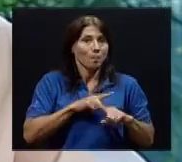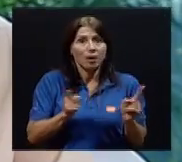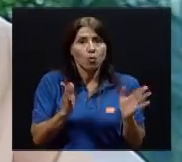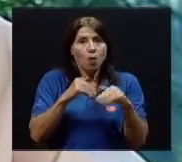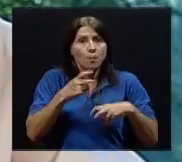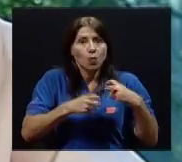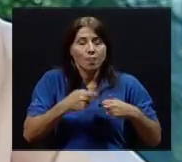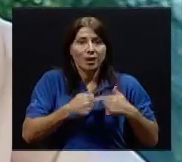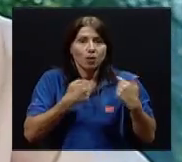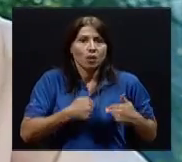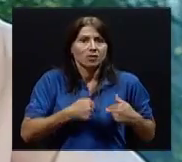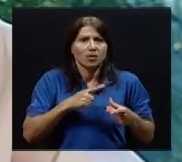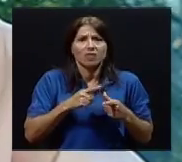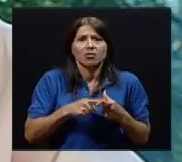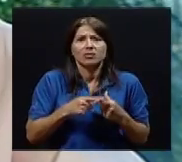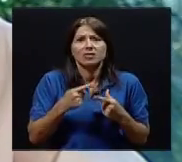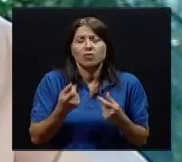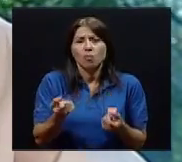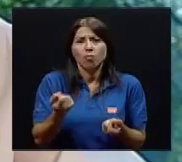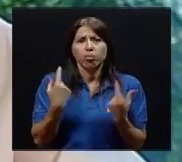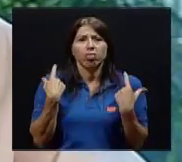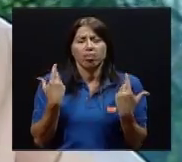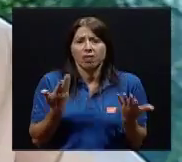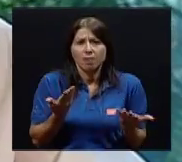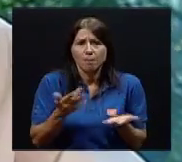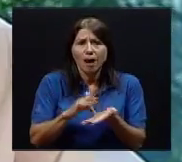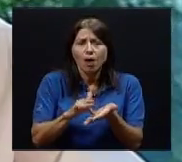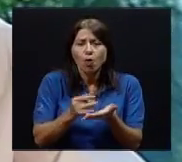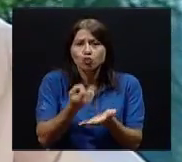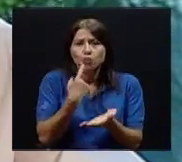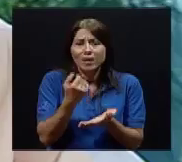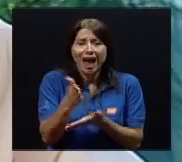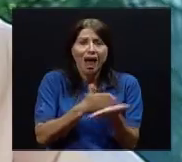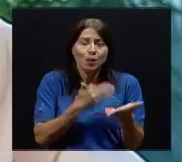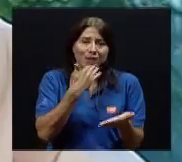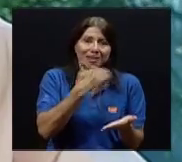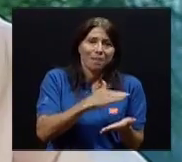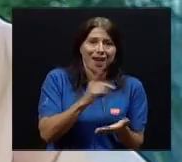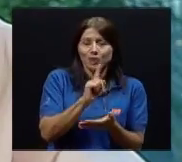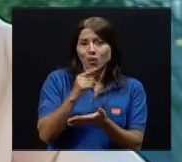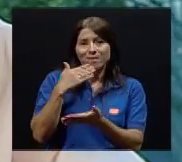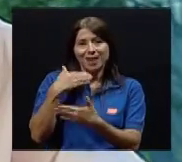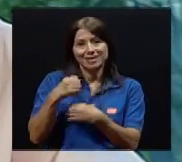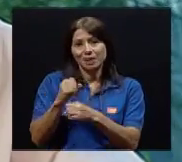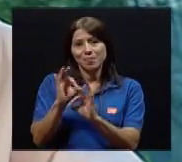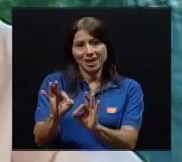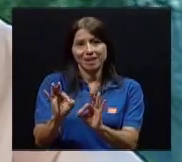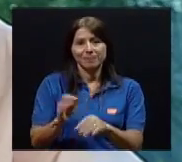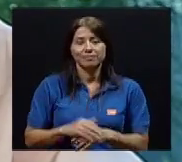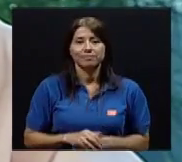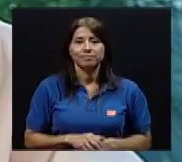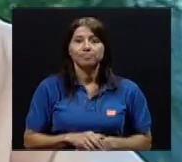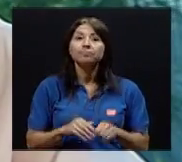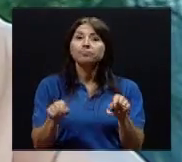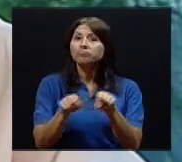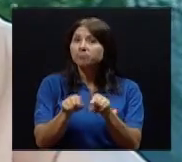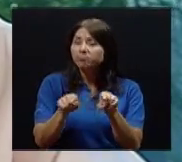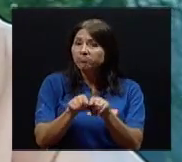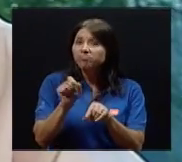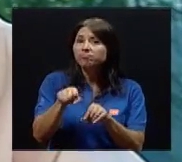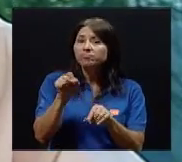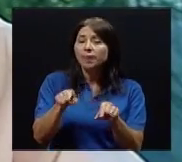para su corazón y no tiene el problema. Entonces va a consumir algo que te va a hacer mal y no bien.